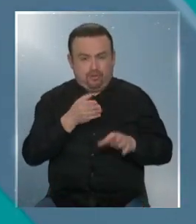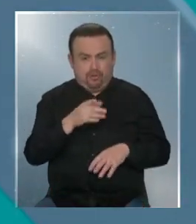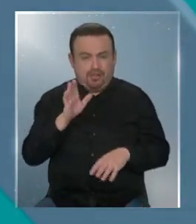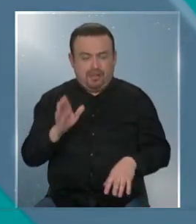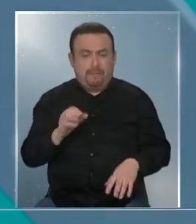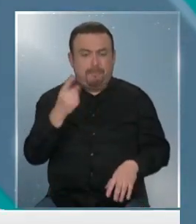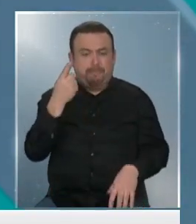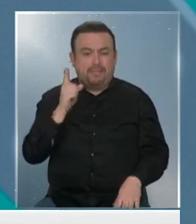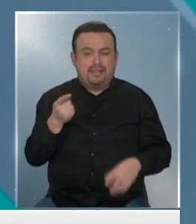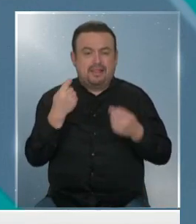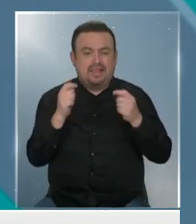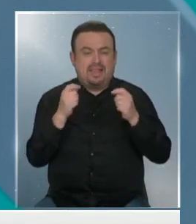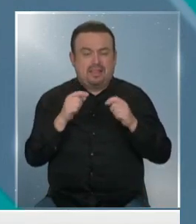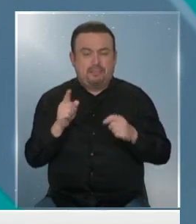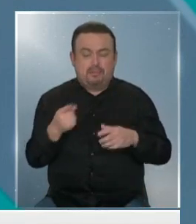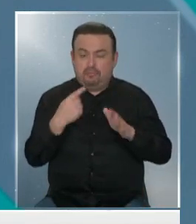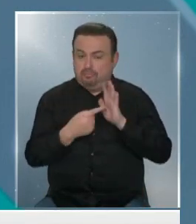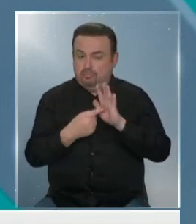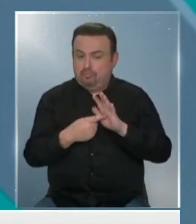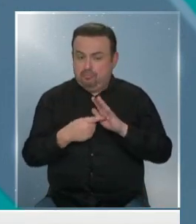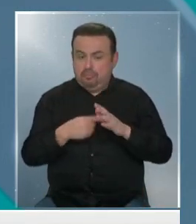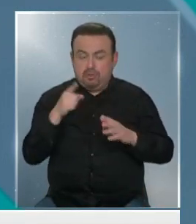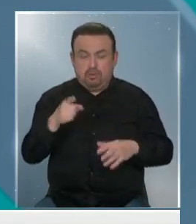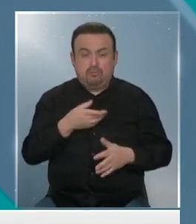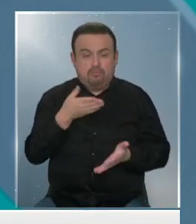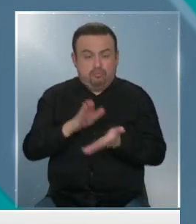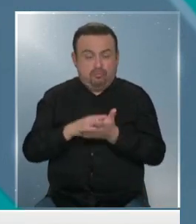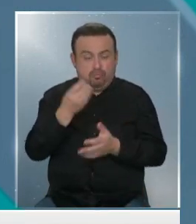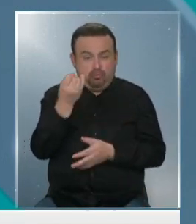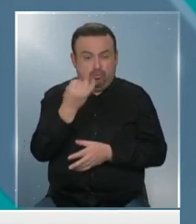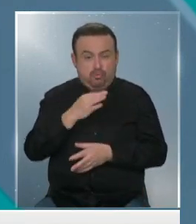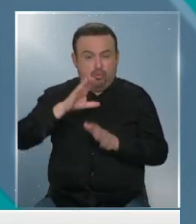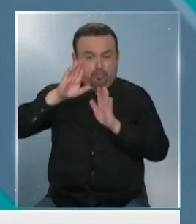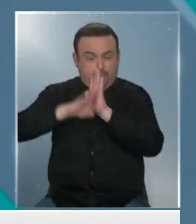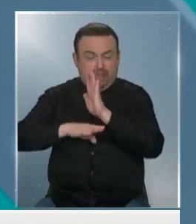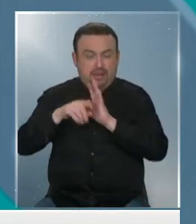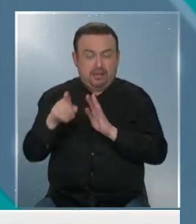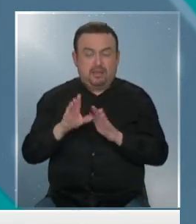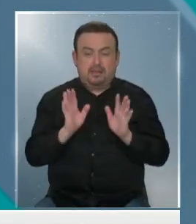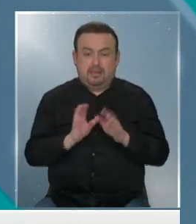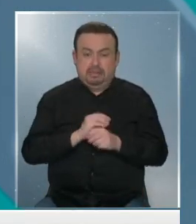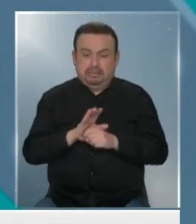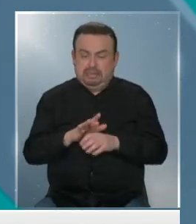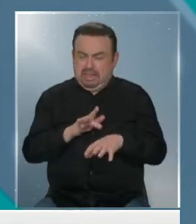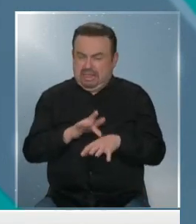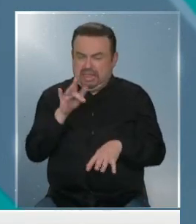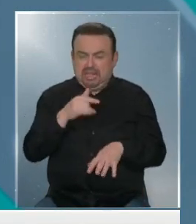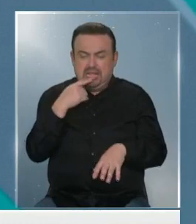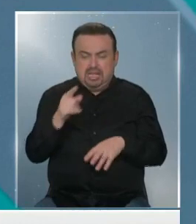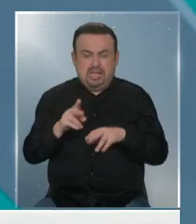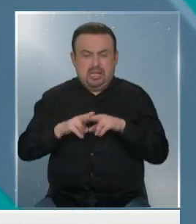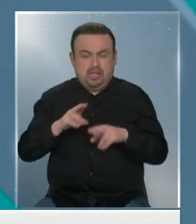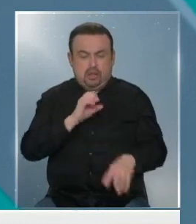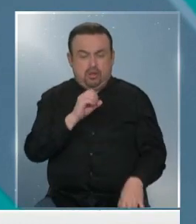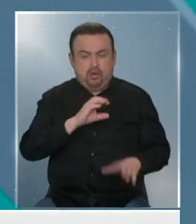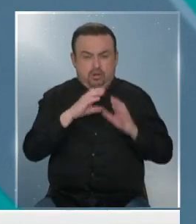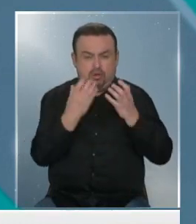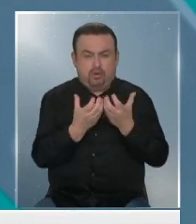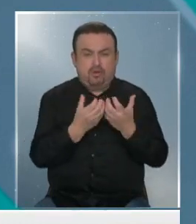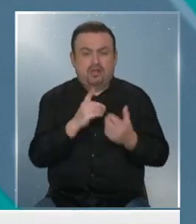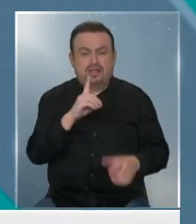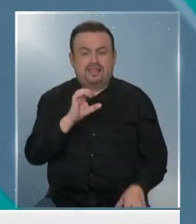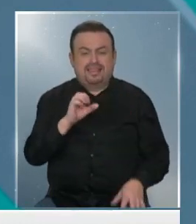el primer tratamiento que ha demostrado reducir la mortalidad en pacientes de COVID-19 graves. Así describió la OMS la